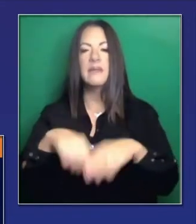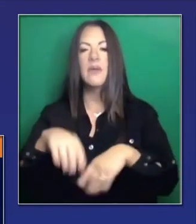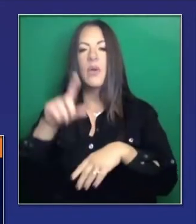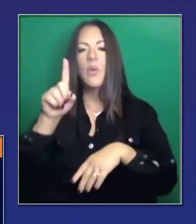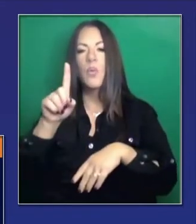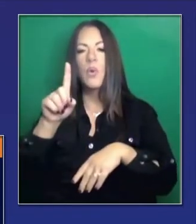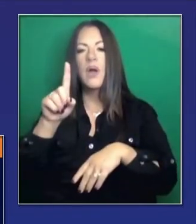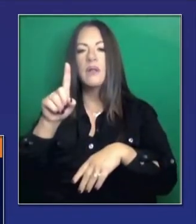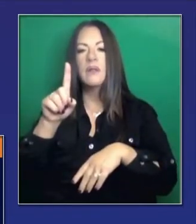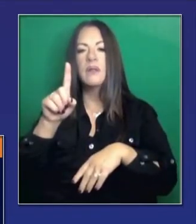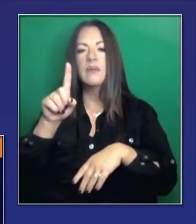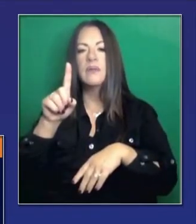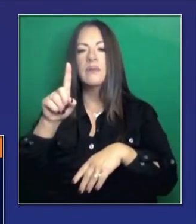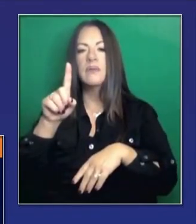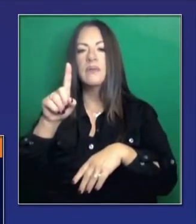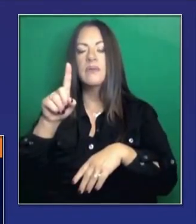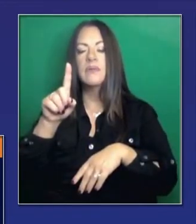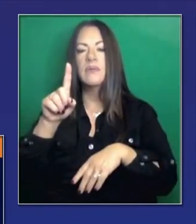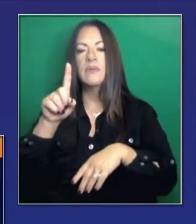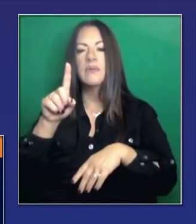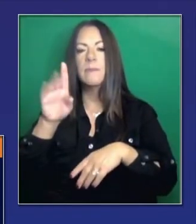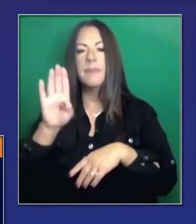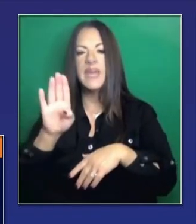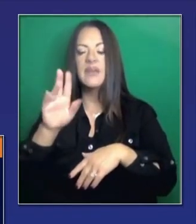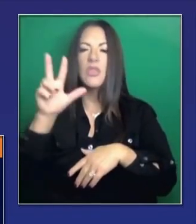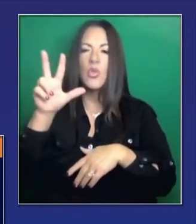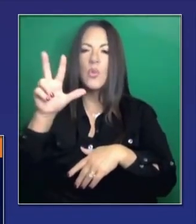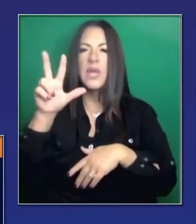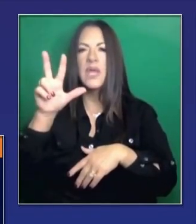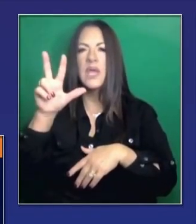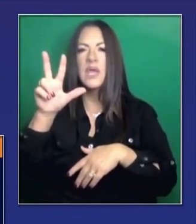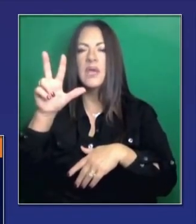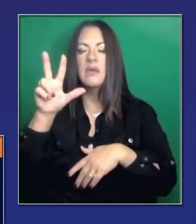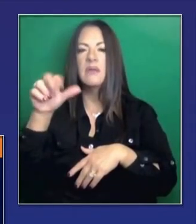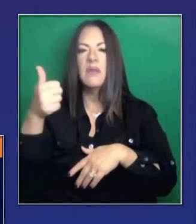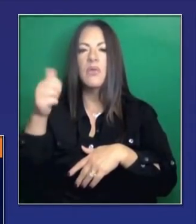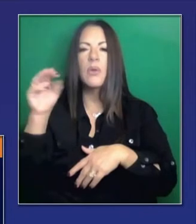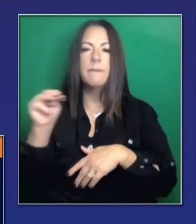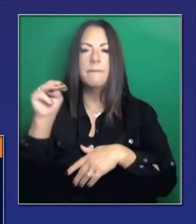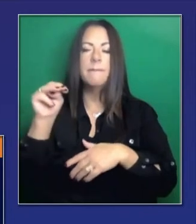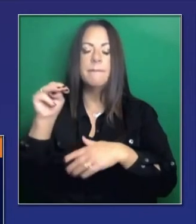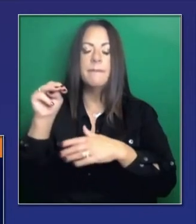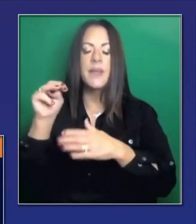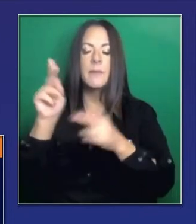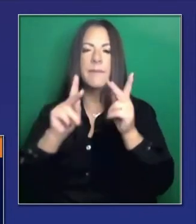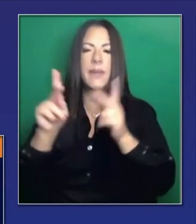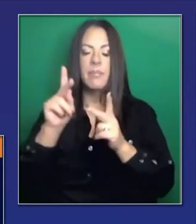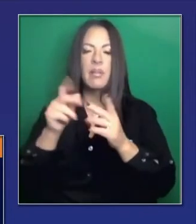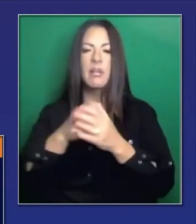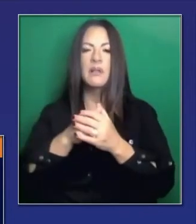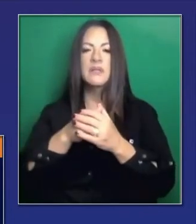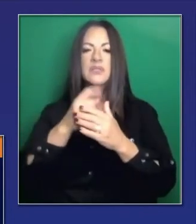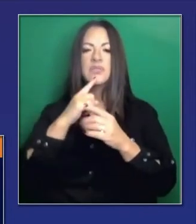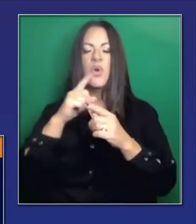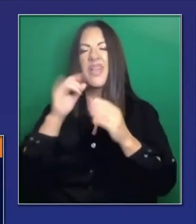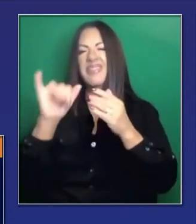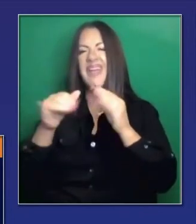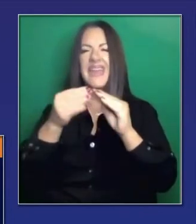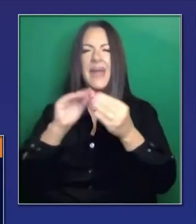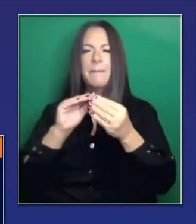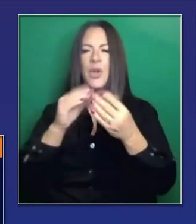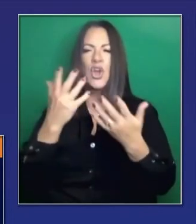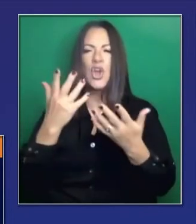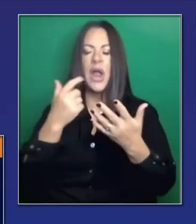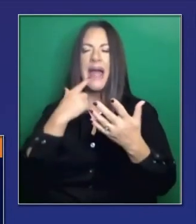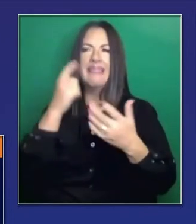millones en la fase 1B. Fueron 3 millones en 1A. Y esta cifra también la actualizaremos